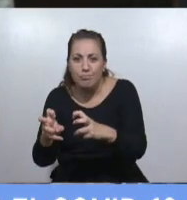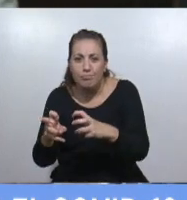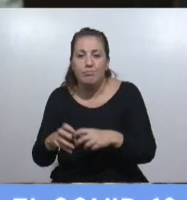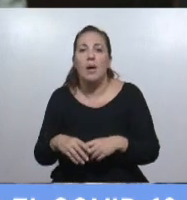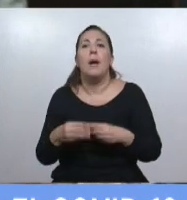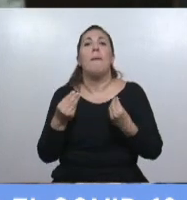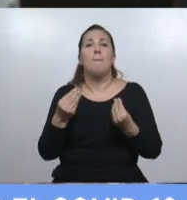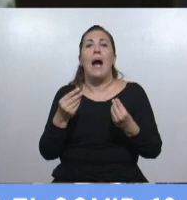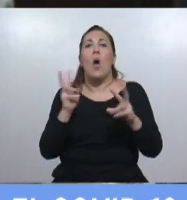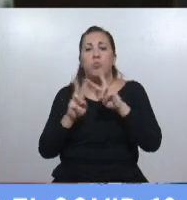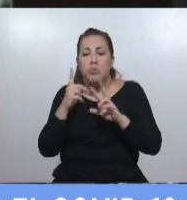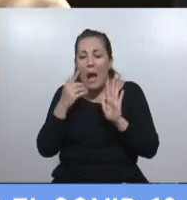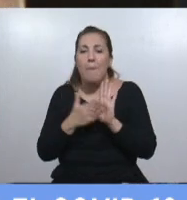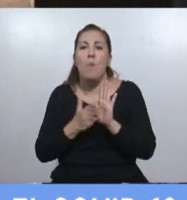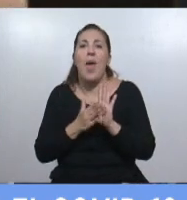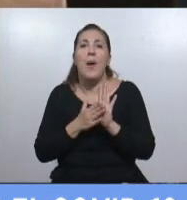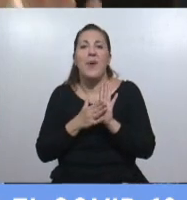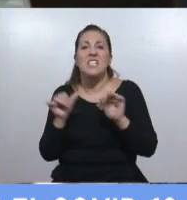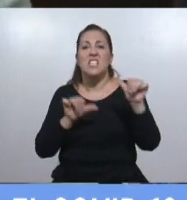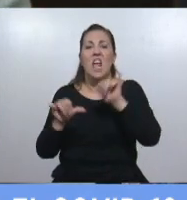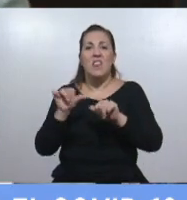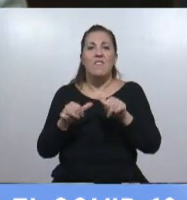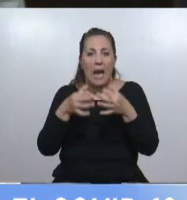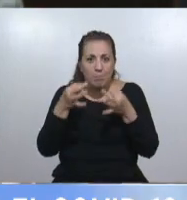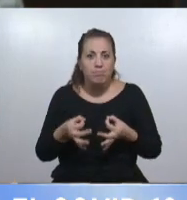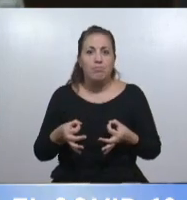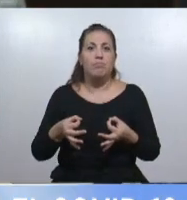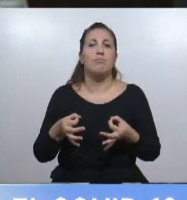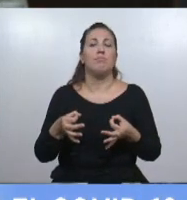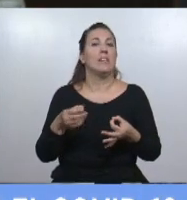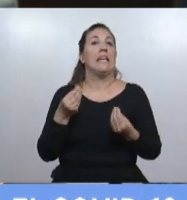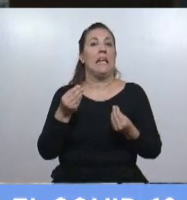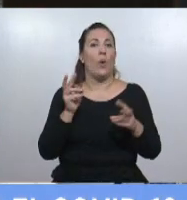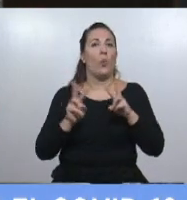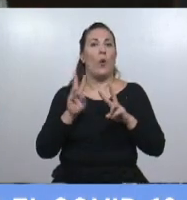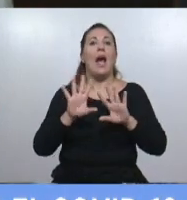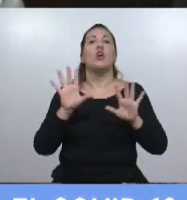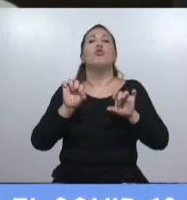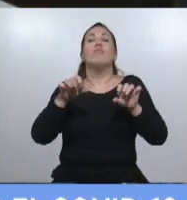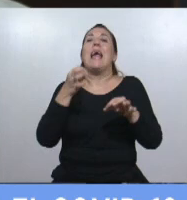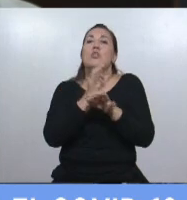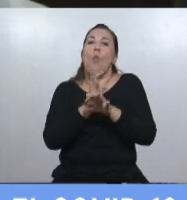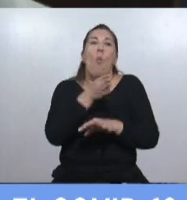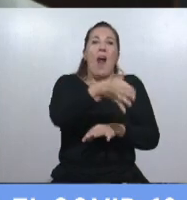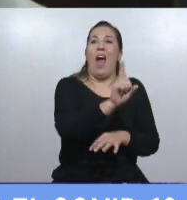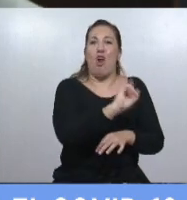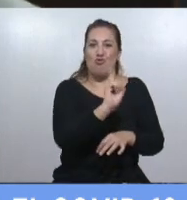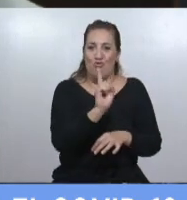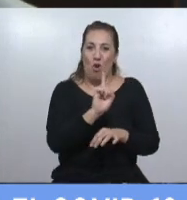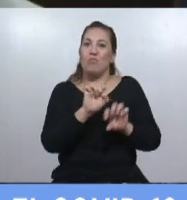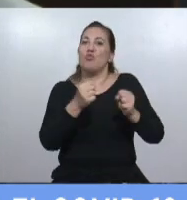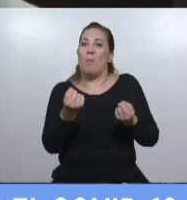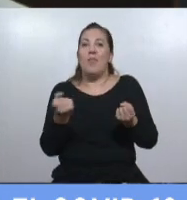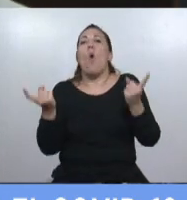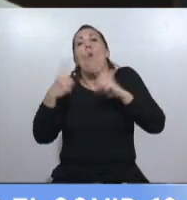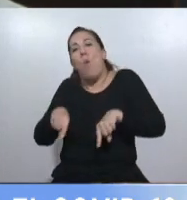para tener evidencia científica sobre particularmente esta medida que era la suspensión de la presencialidad y volver a